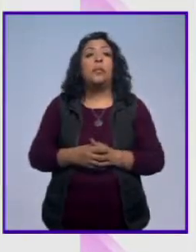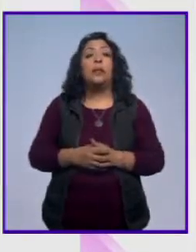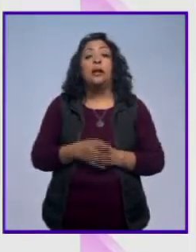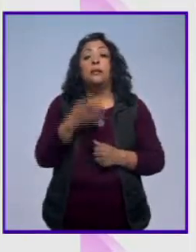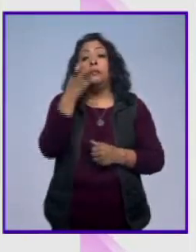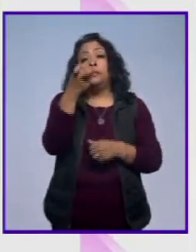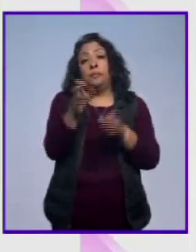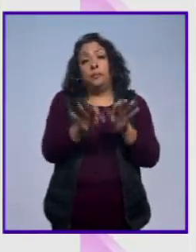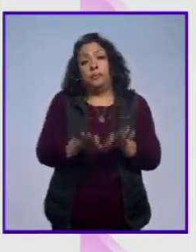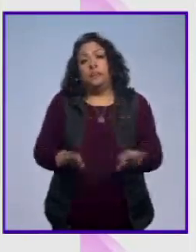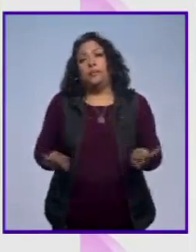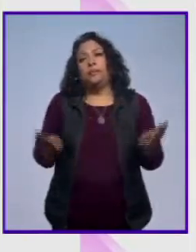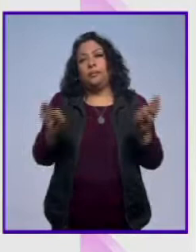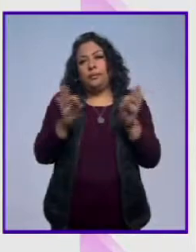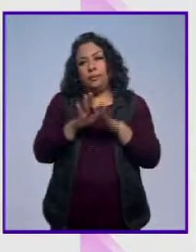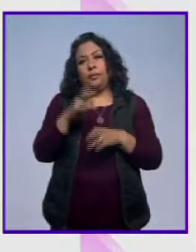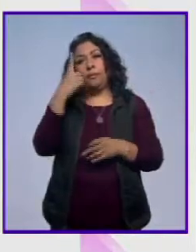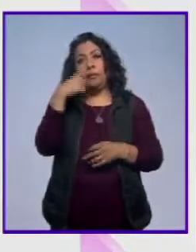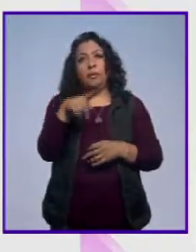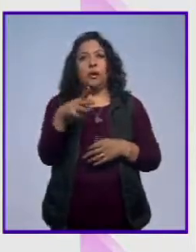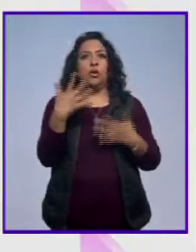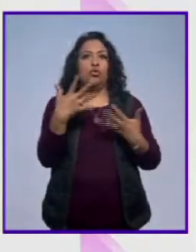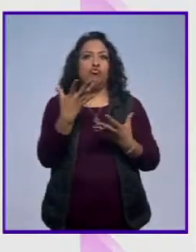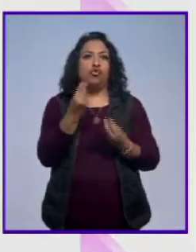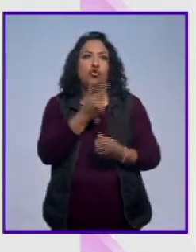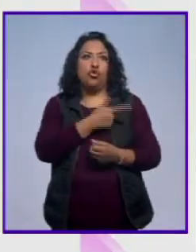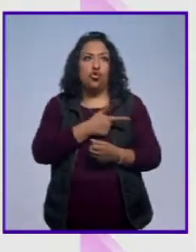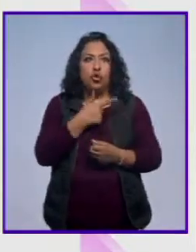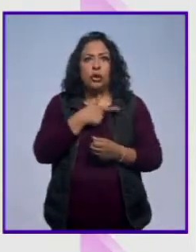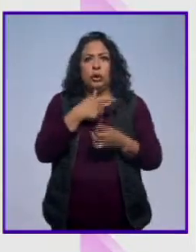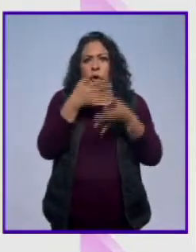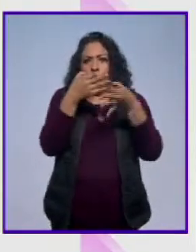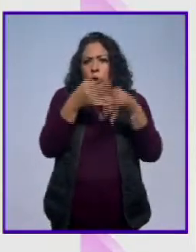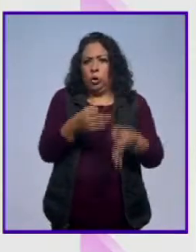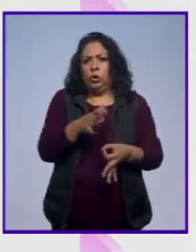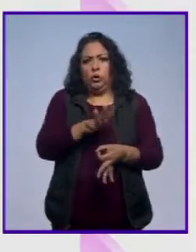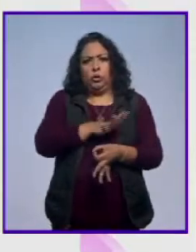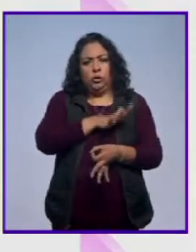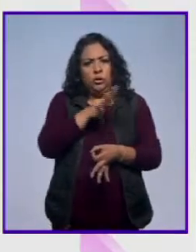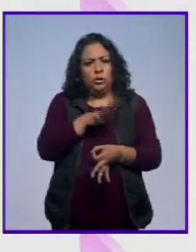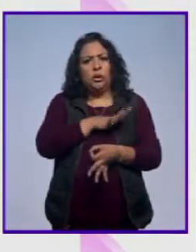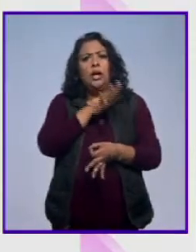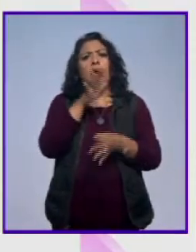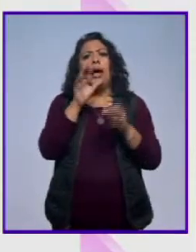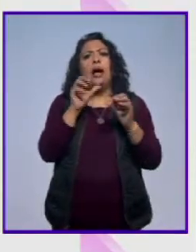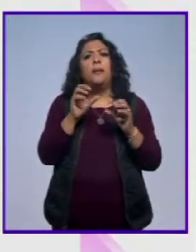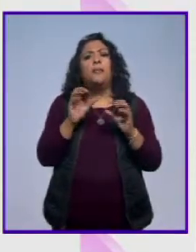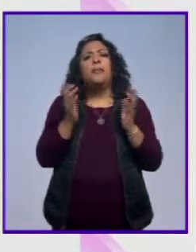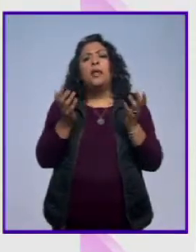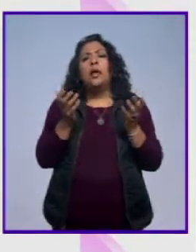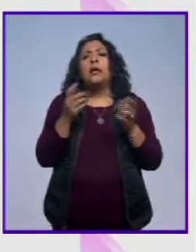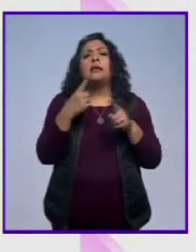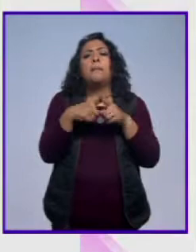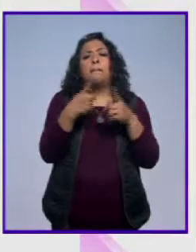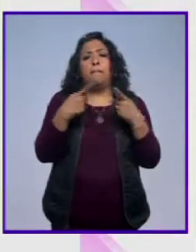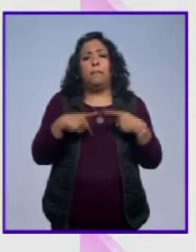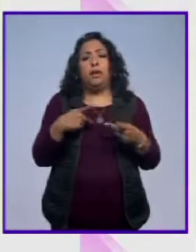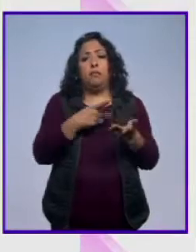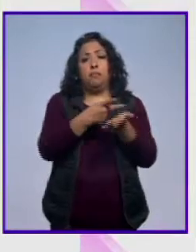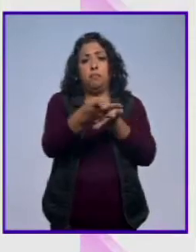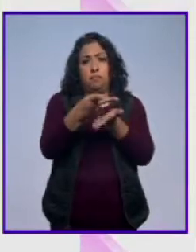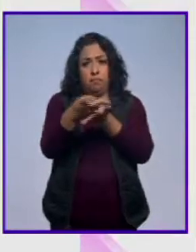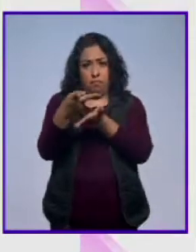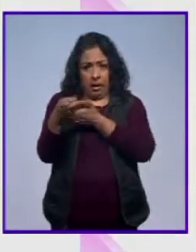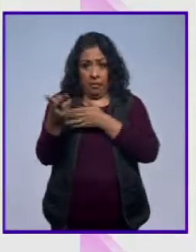importancia de la fama que tiene, de la calidad de personas a las que premian